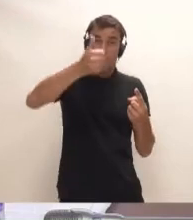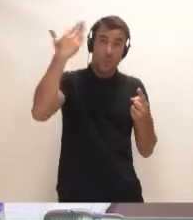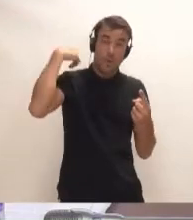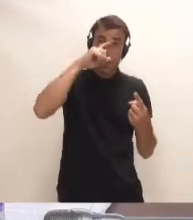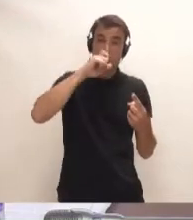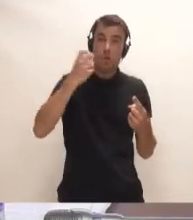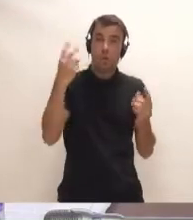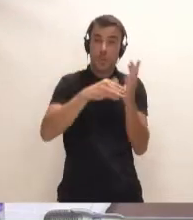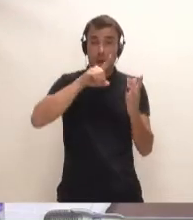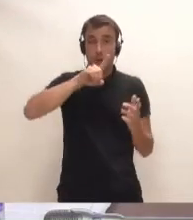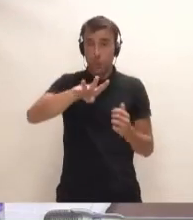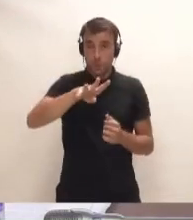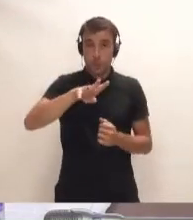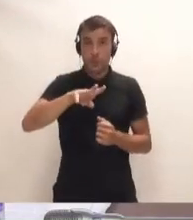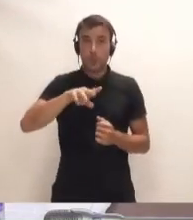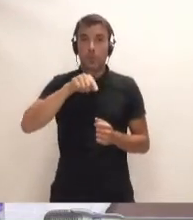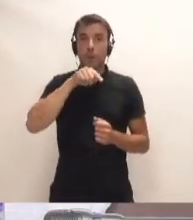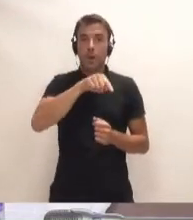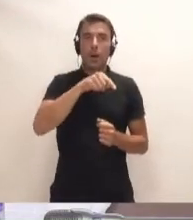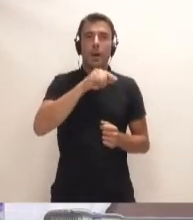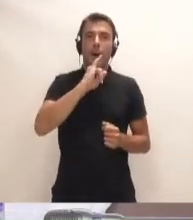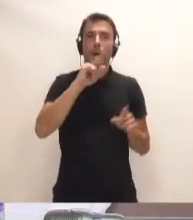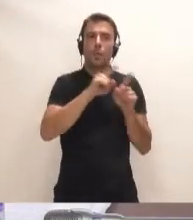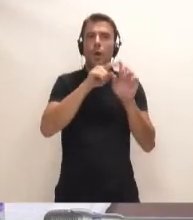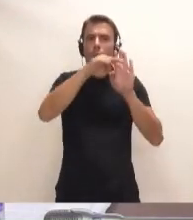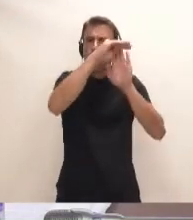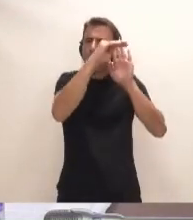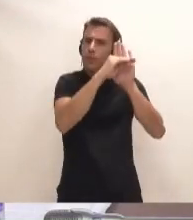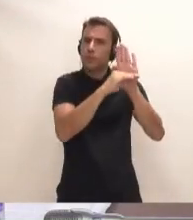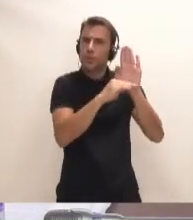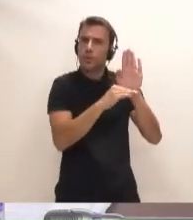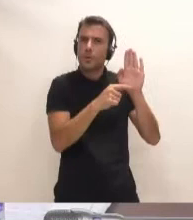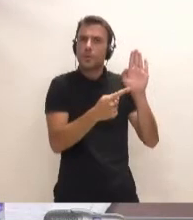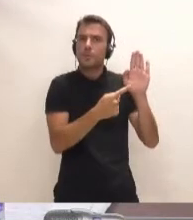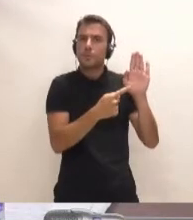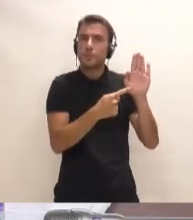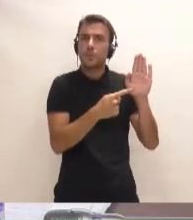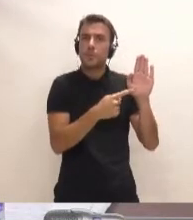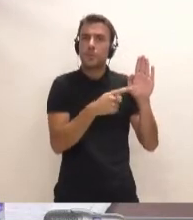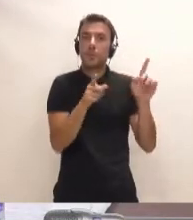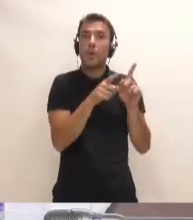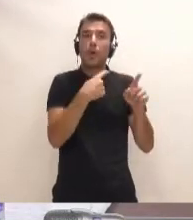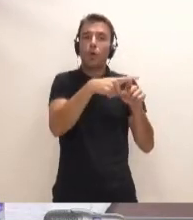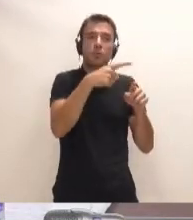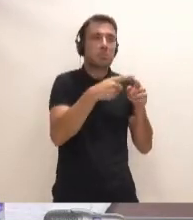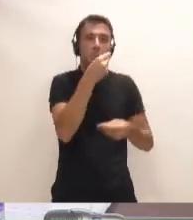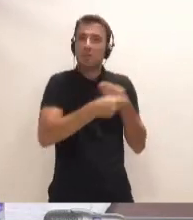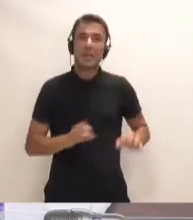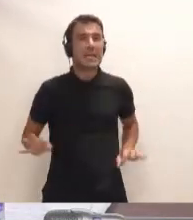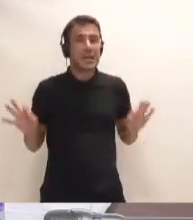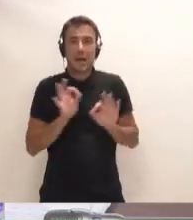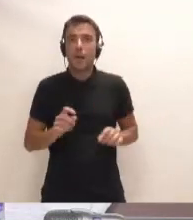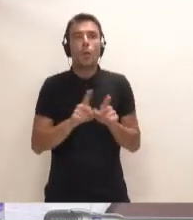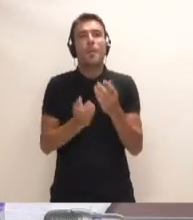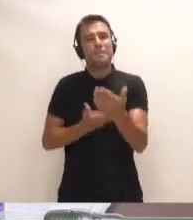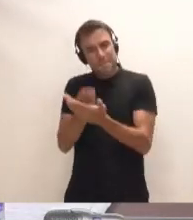2014, había una serie de condicionantes respecto a los cuales poco o nada se ha hecho. Es decir, se solicitaban una